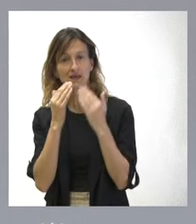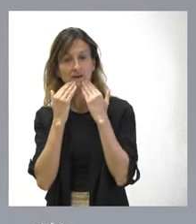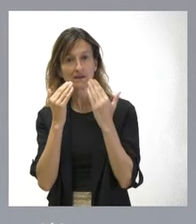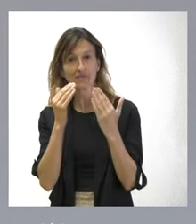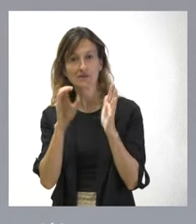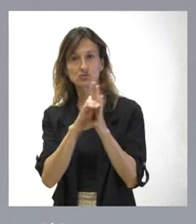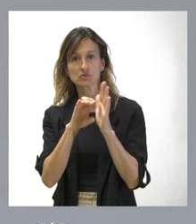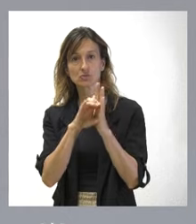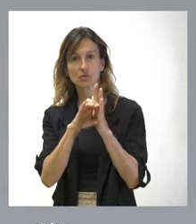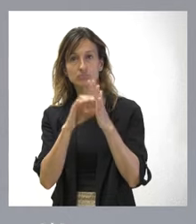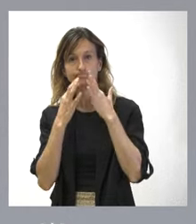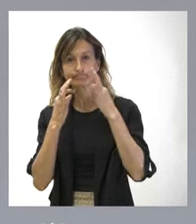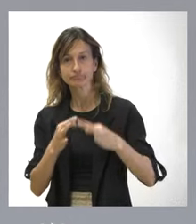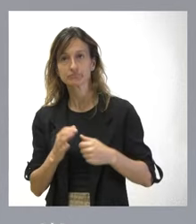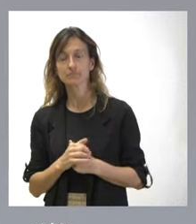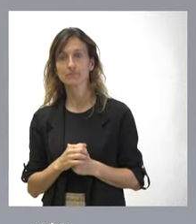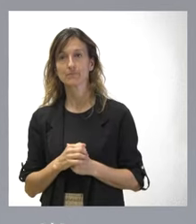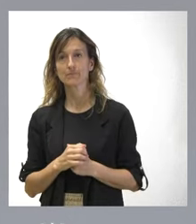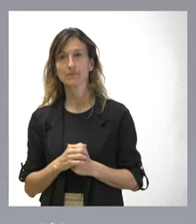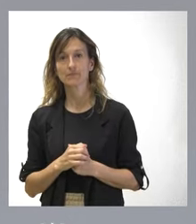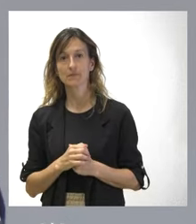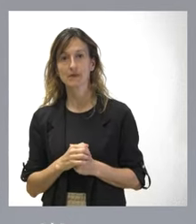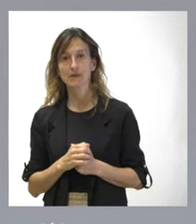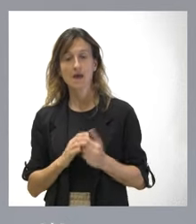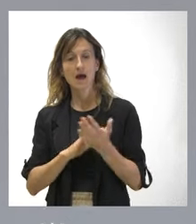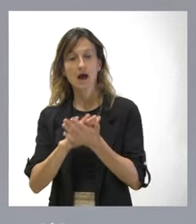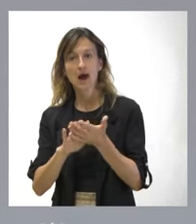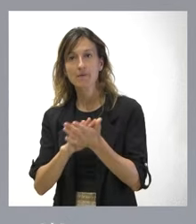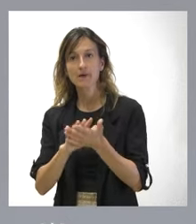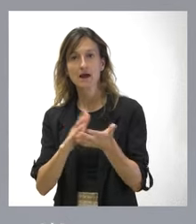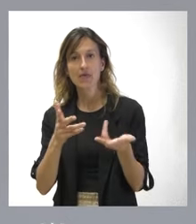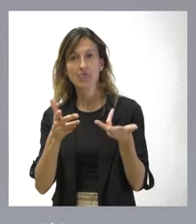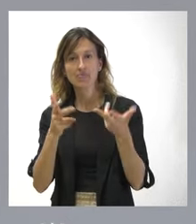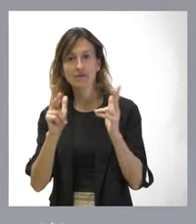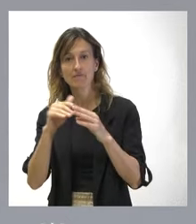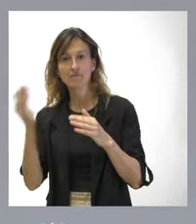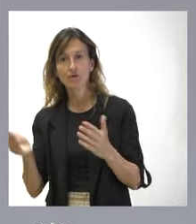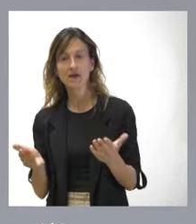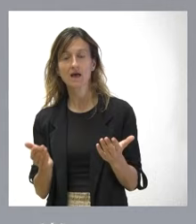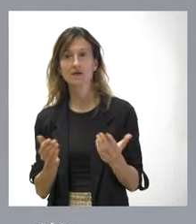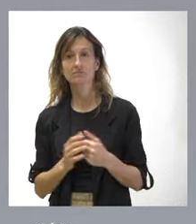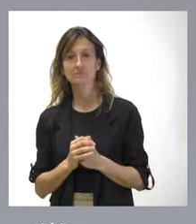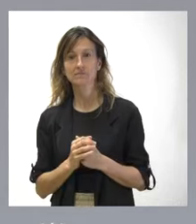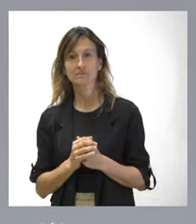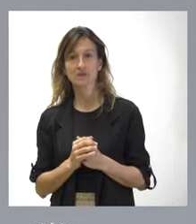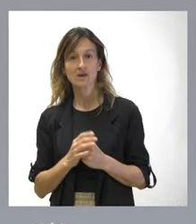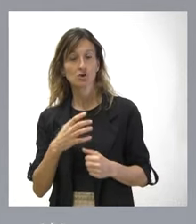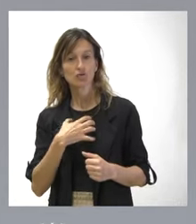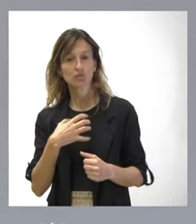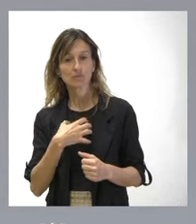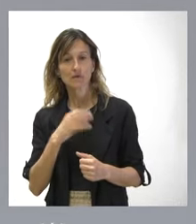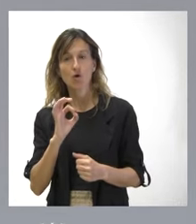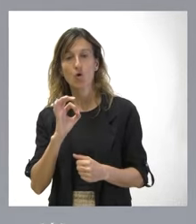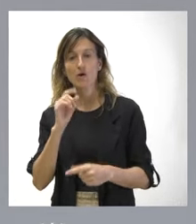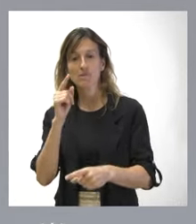garantiza con la Constitución. No cabe hablar de una democracia acestra de la Constitución que incluso pueda imponerse